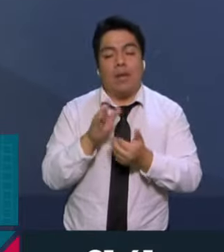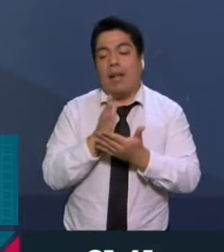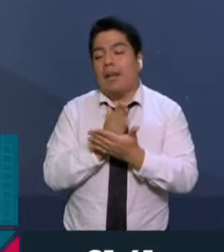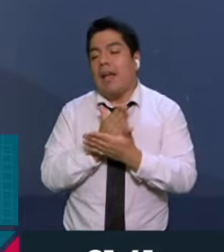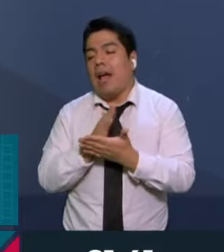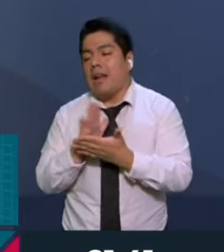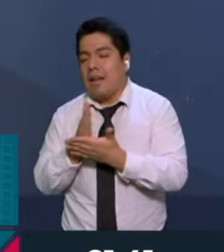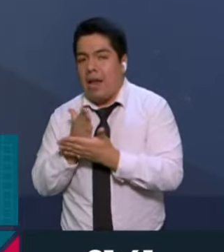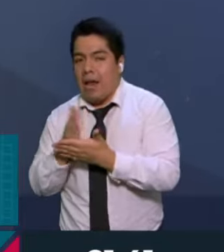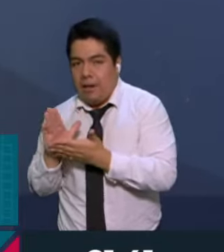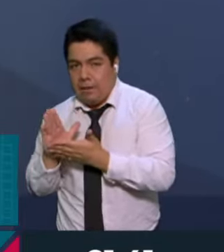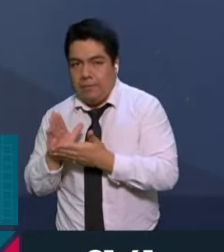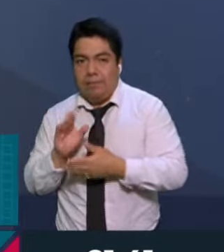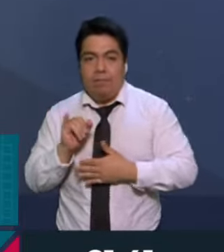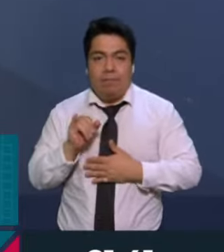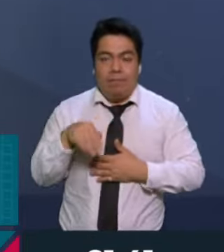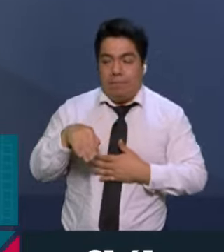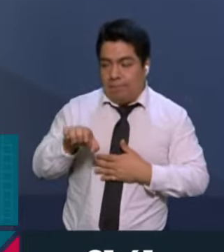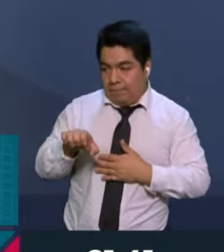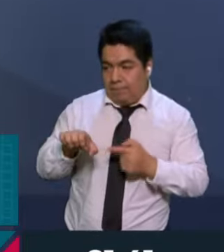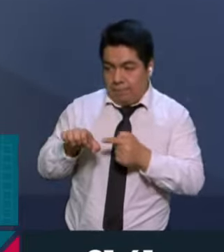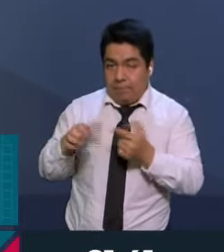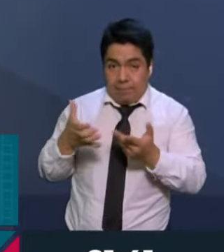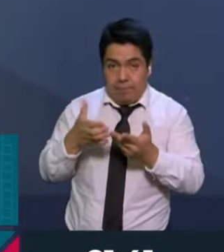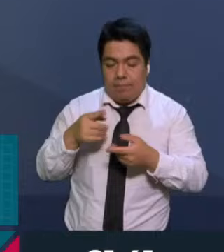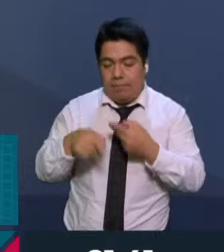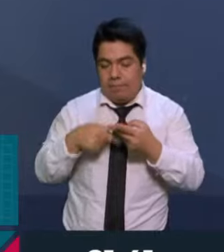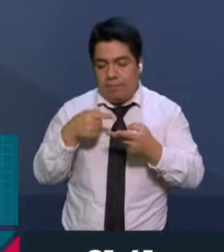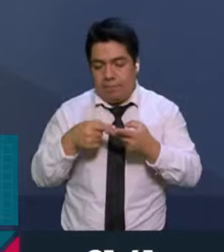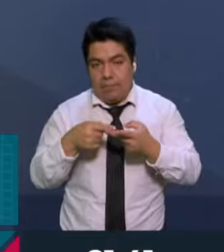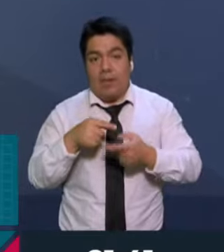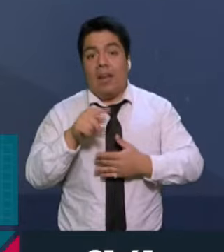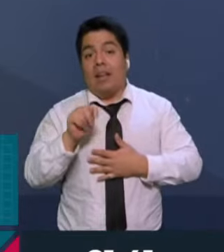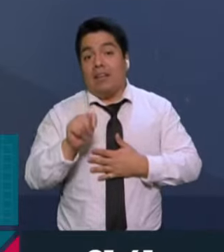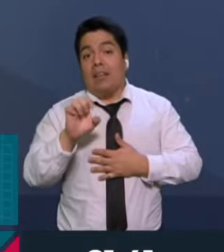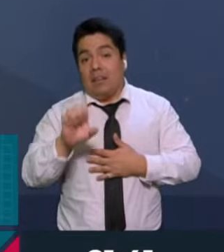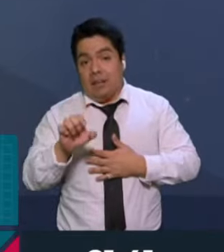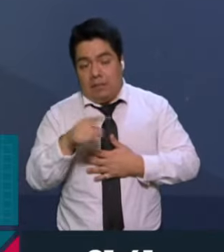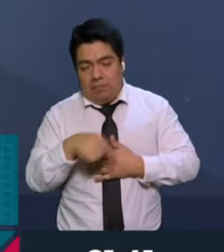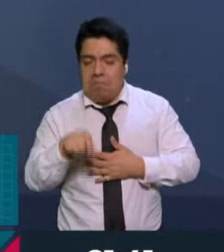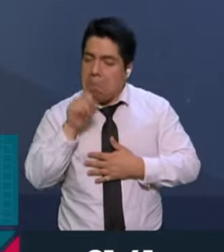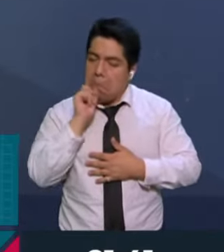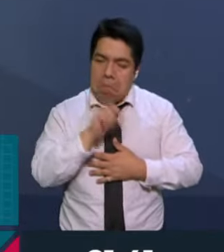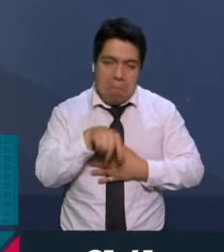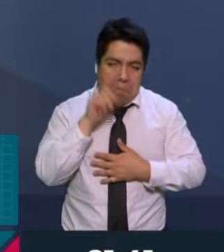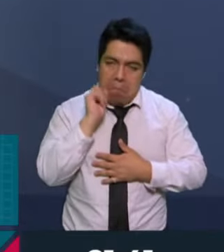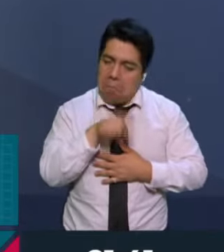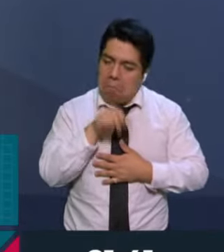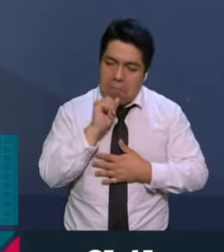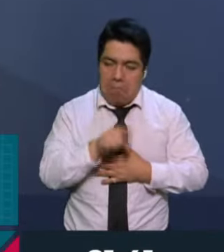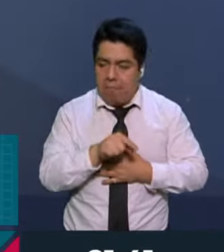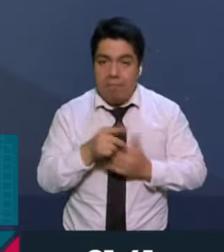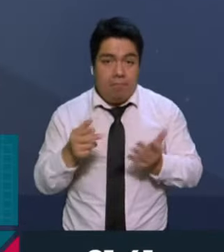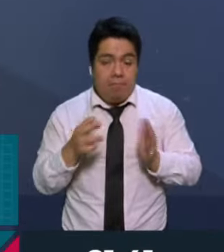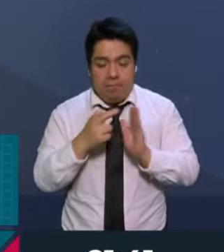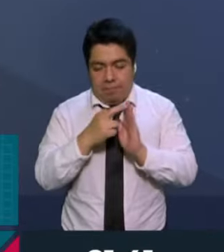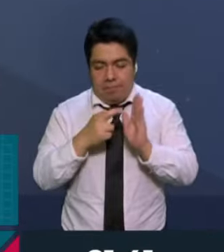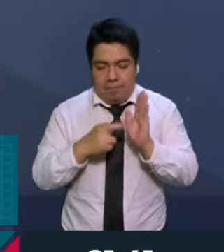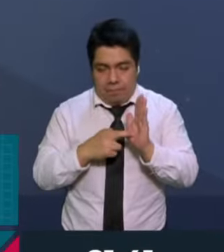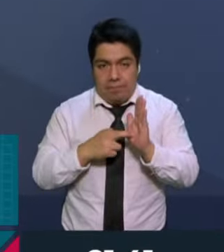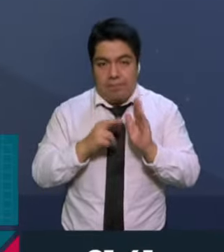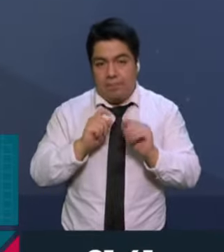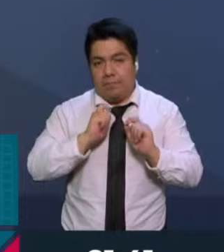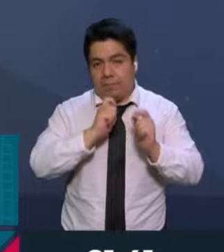lo único que tiene que hacer el Instituto Nacional Electoral y el Tribunal Electoral, pues es utilizar el mismo criterio que ha servido para